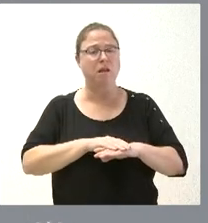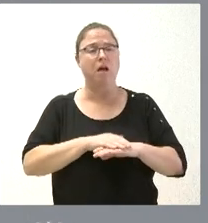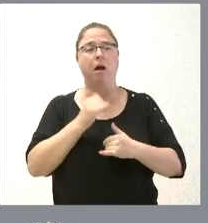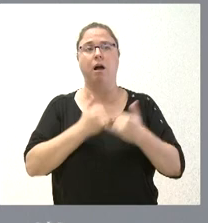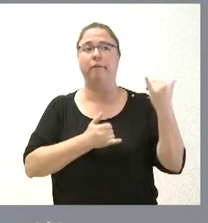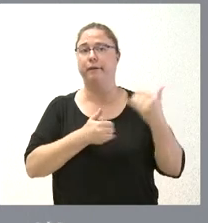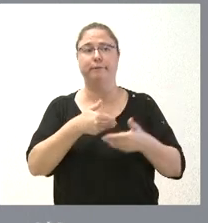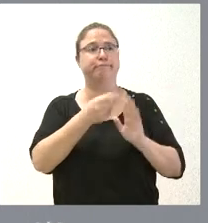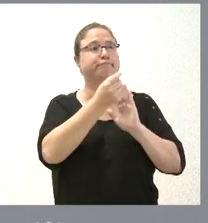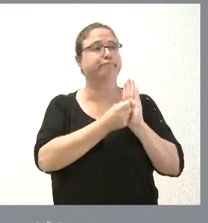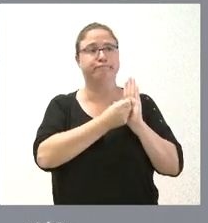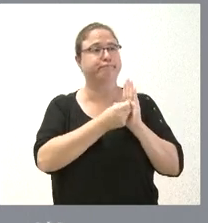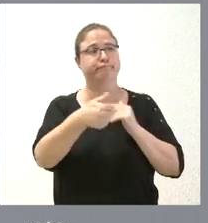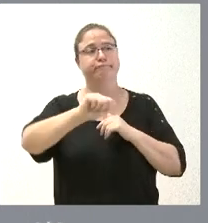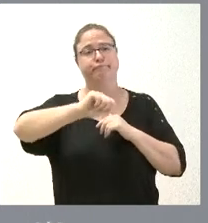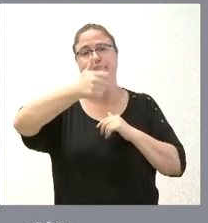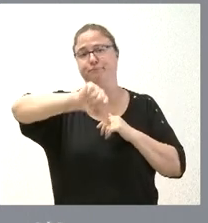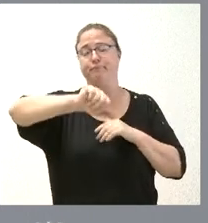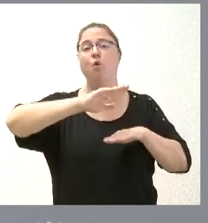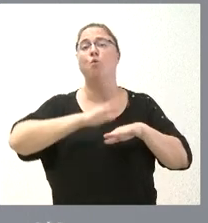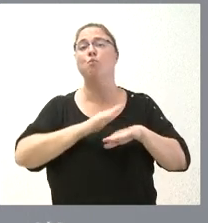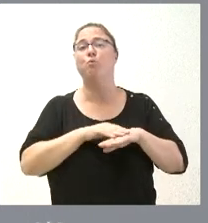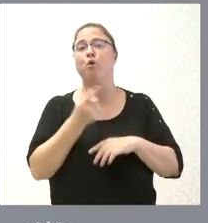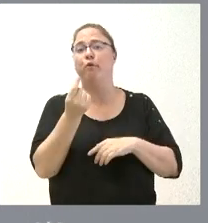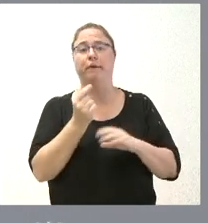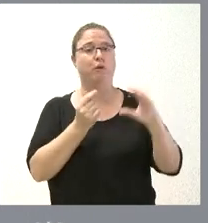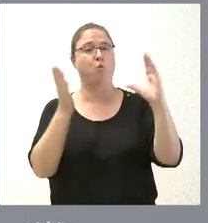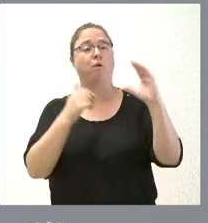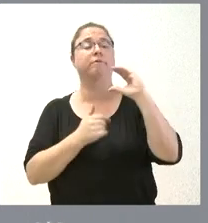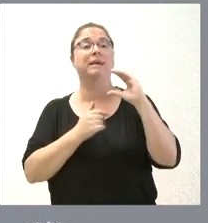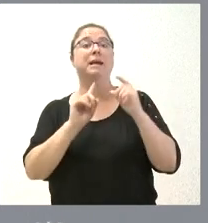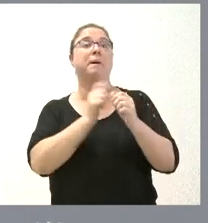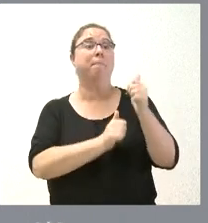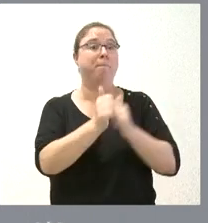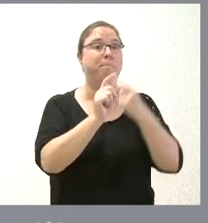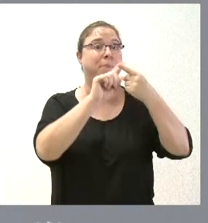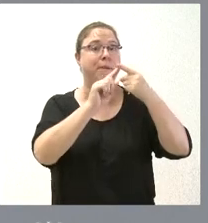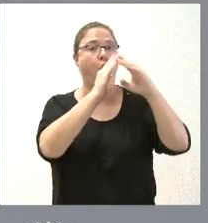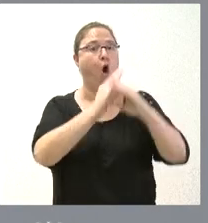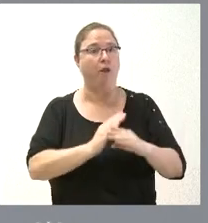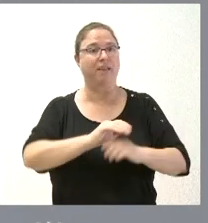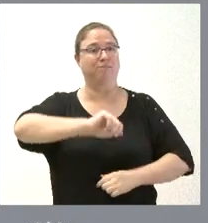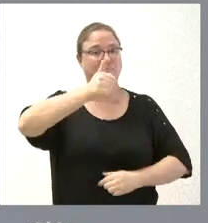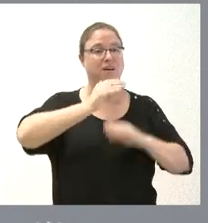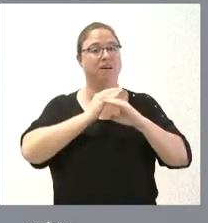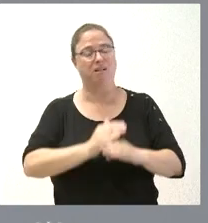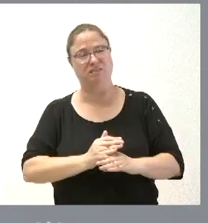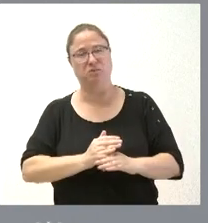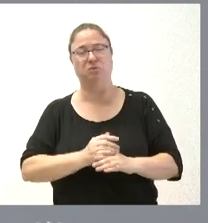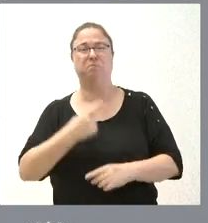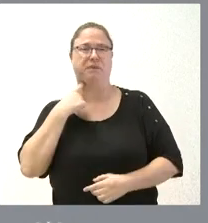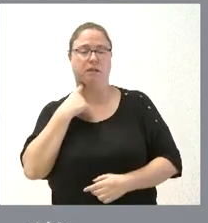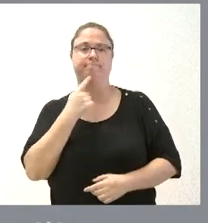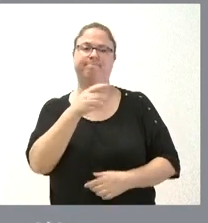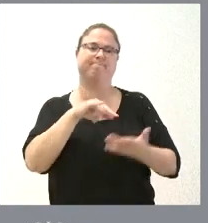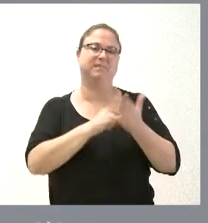no recibieron esta ayuda porque solo llegó a las que se presentaron primero. A nosotros este sistema nos gusta menos porque,